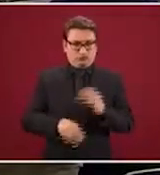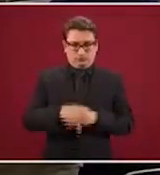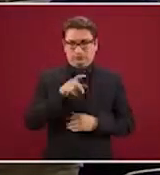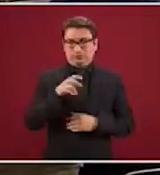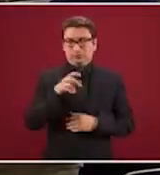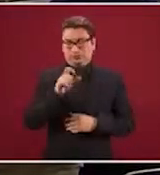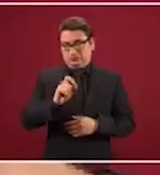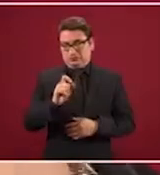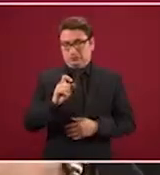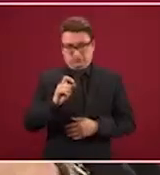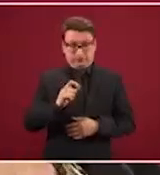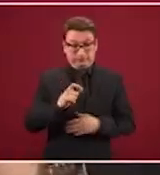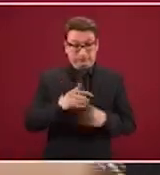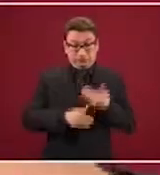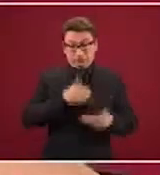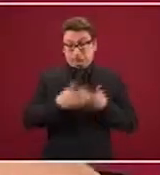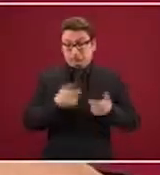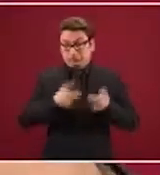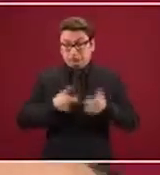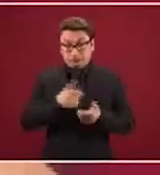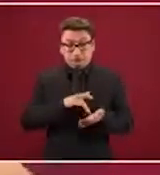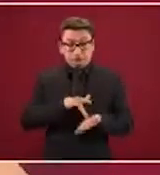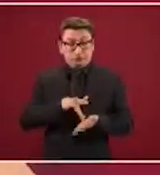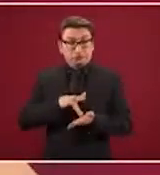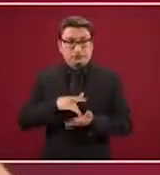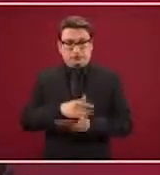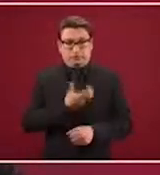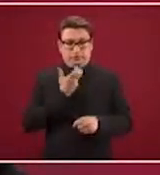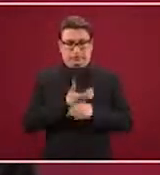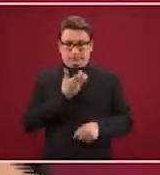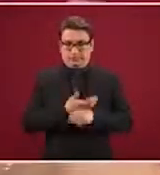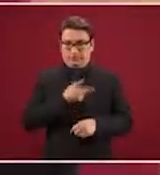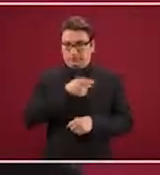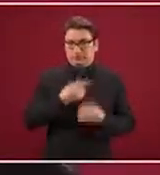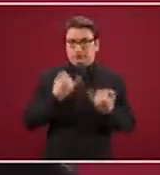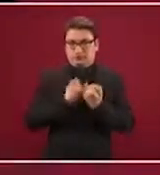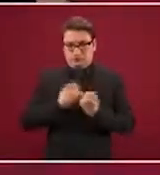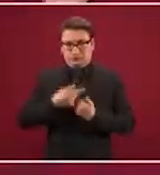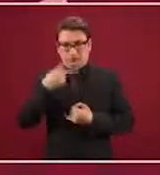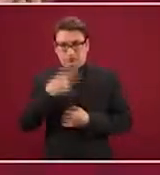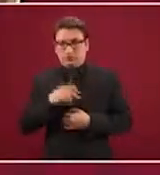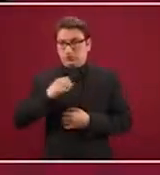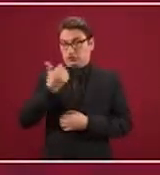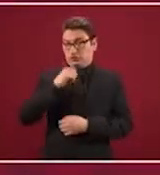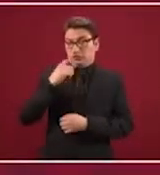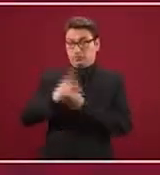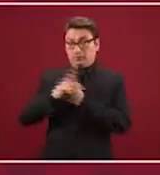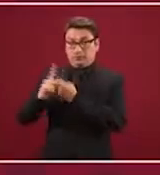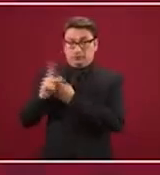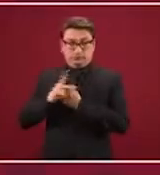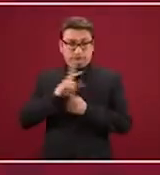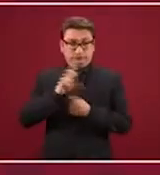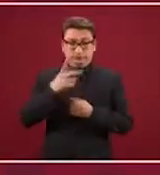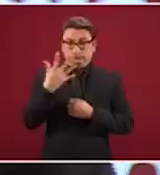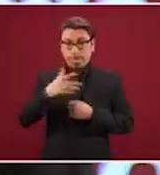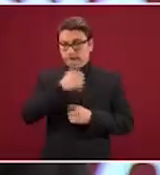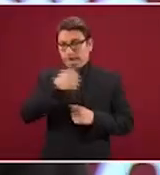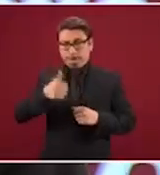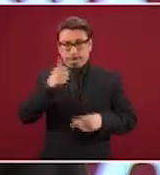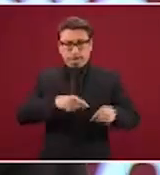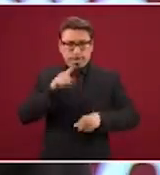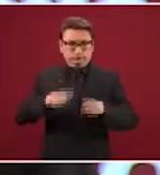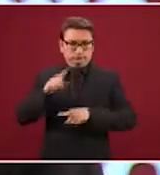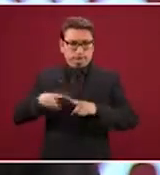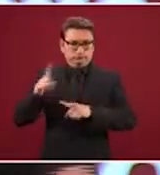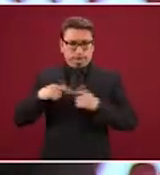logramos que haya una inversión tanto de Estados Unidos de América como de 35 países, cada cual de acuerdo a sus posibilidades,